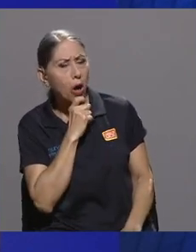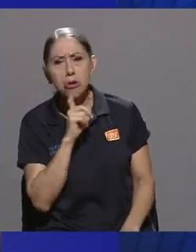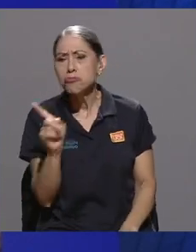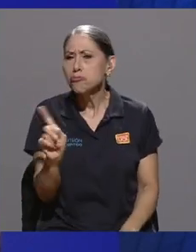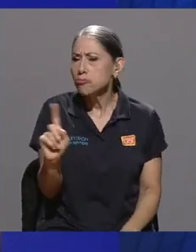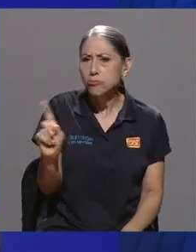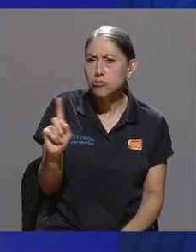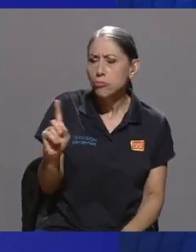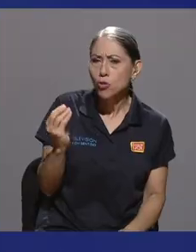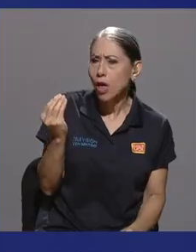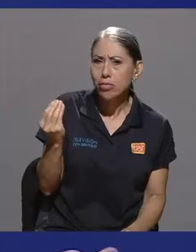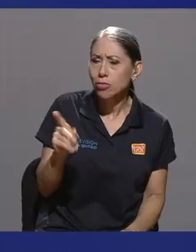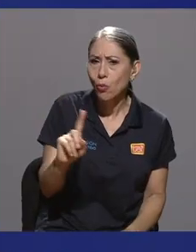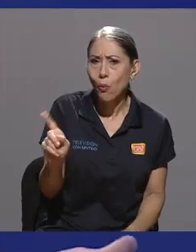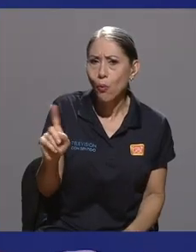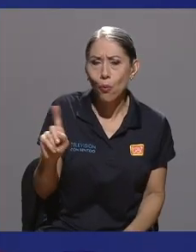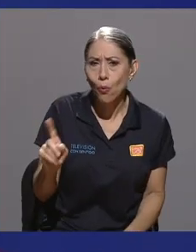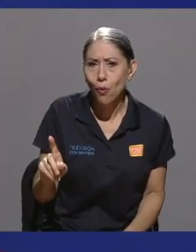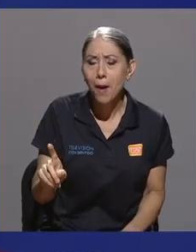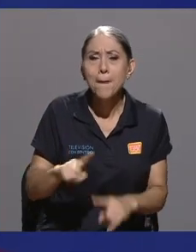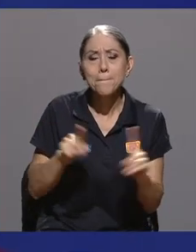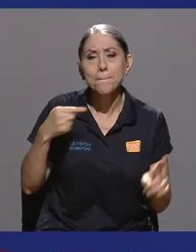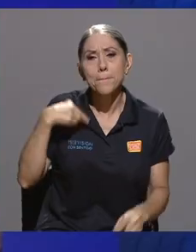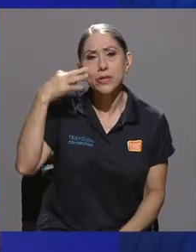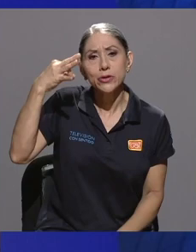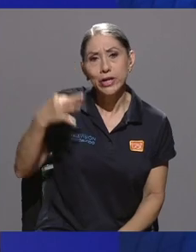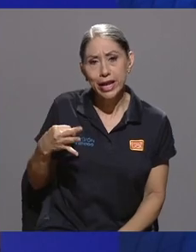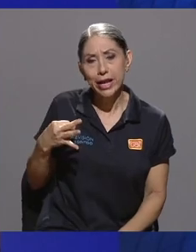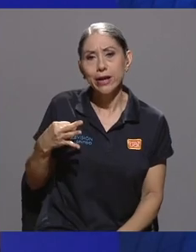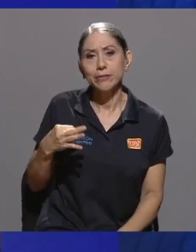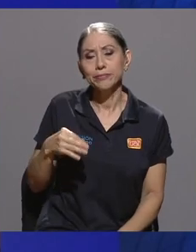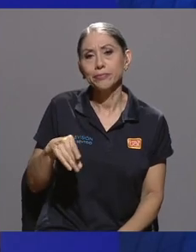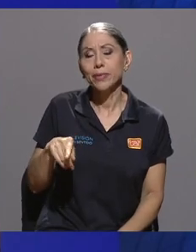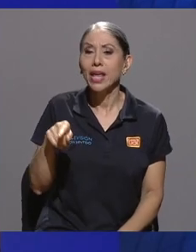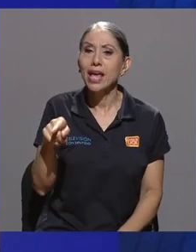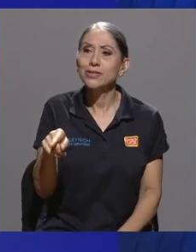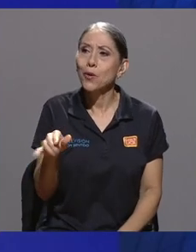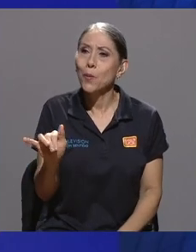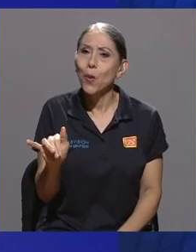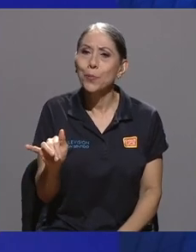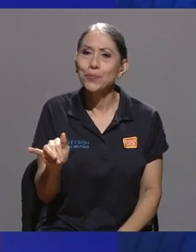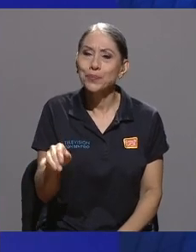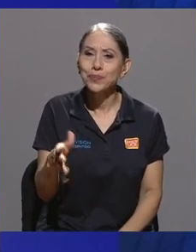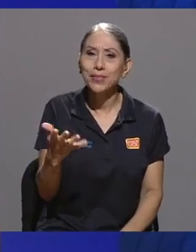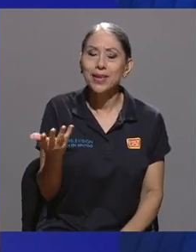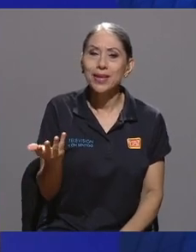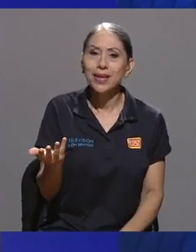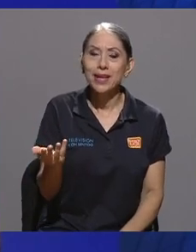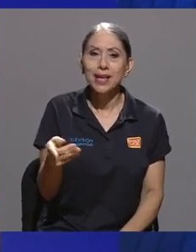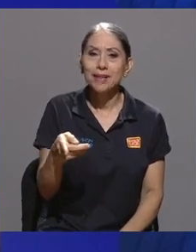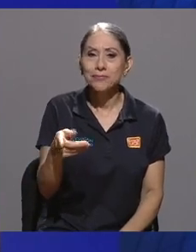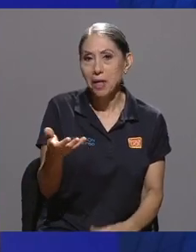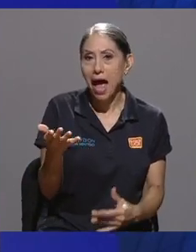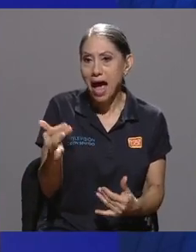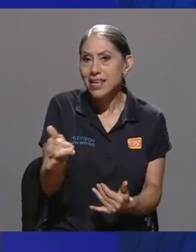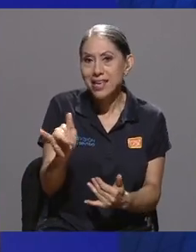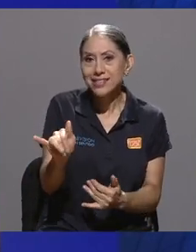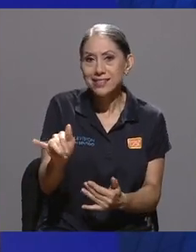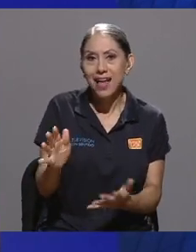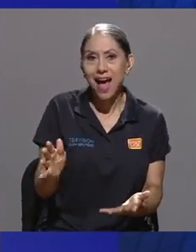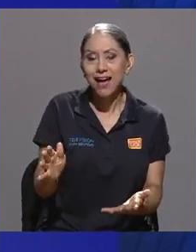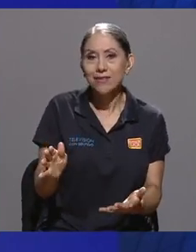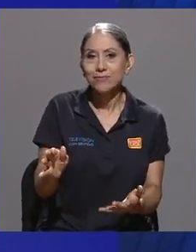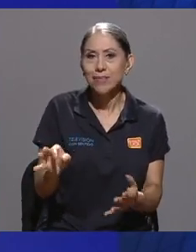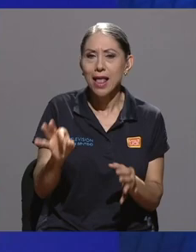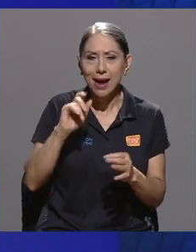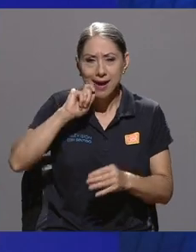Verás que no tanto. Pero yo creo que, digamos, es como, ¿verdad?, ahí está la clave de